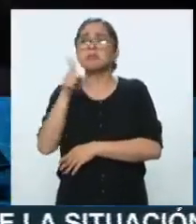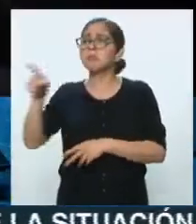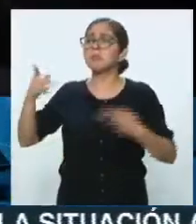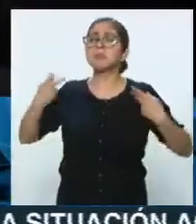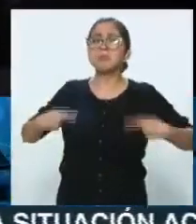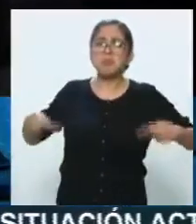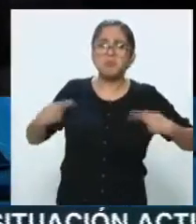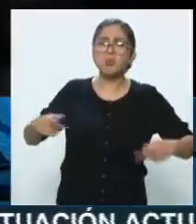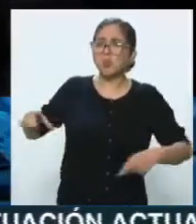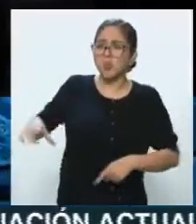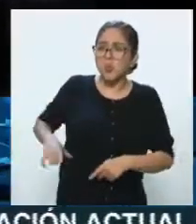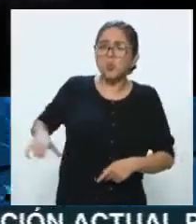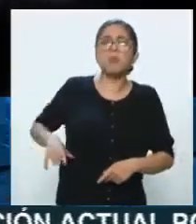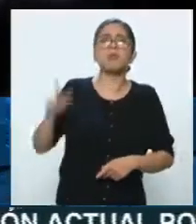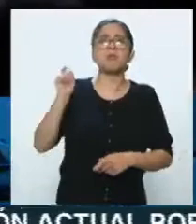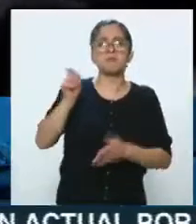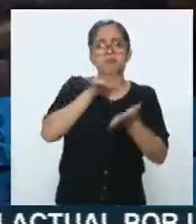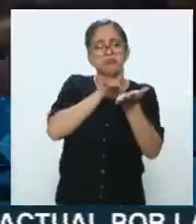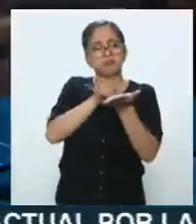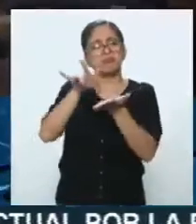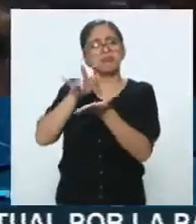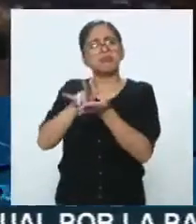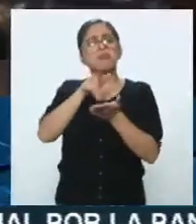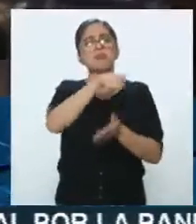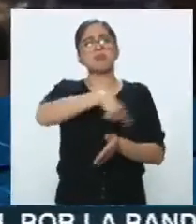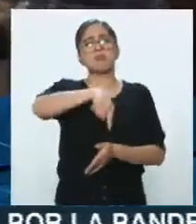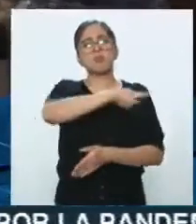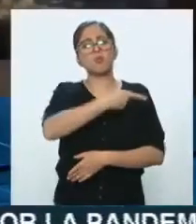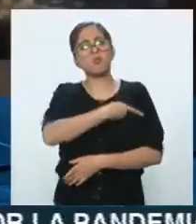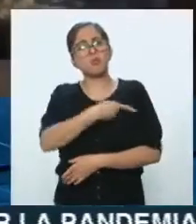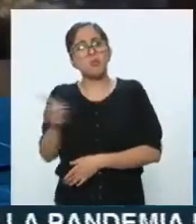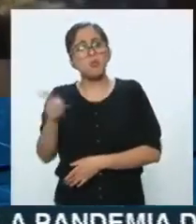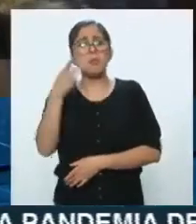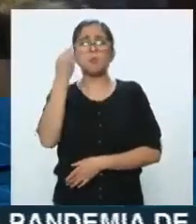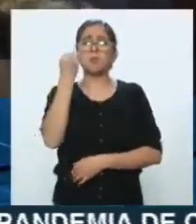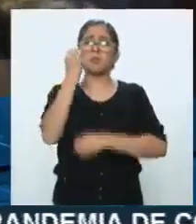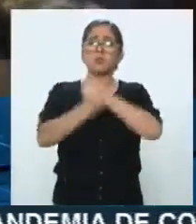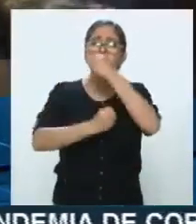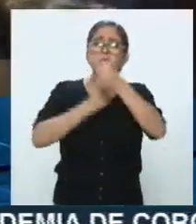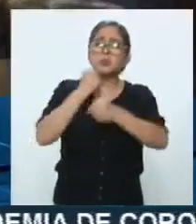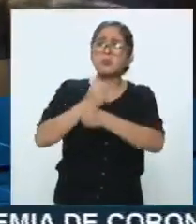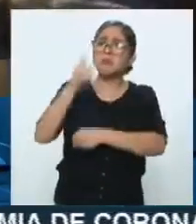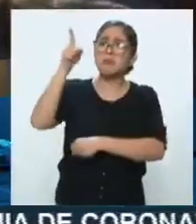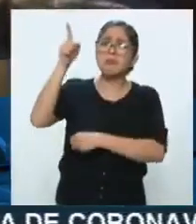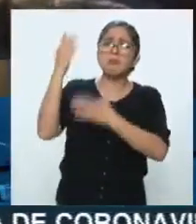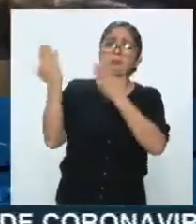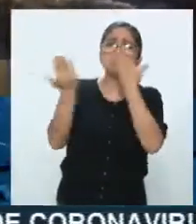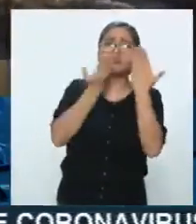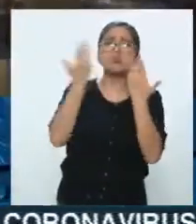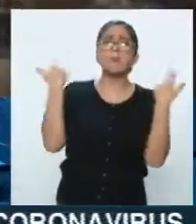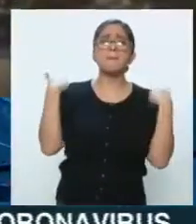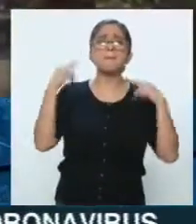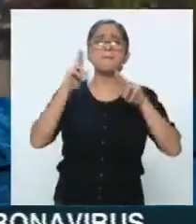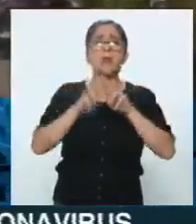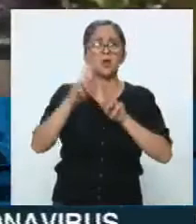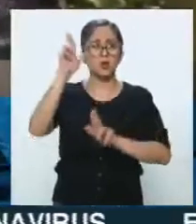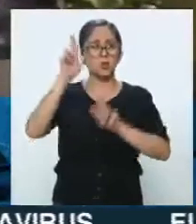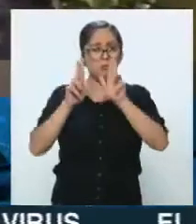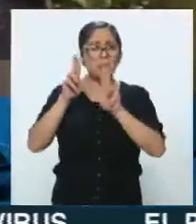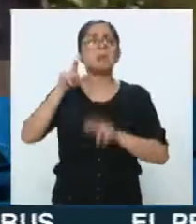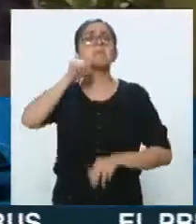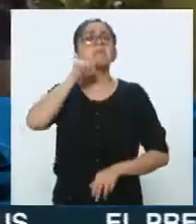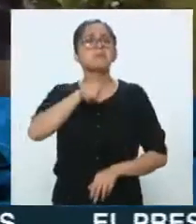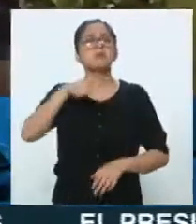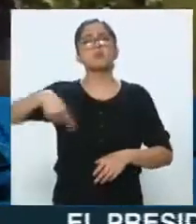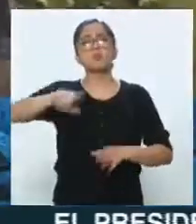los pobres que por muchos años se ha realizado en la normal rural, no solamente de Ayotzinapa, sino de todo el país,